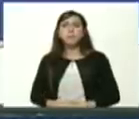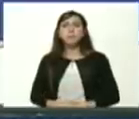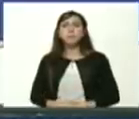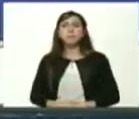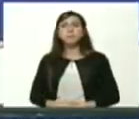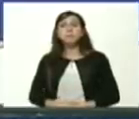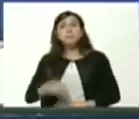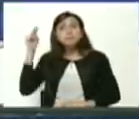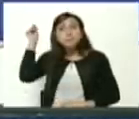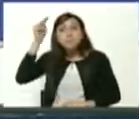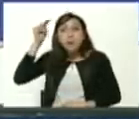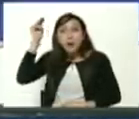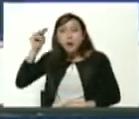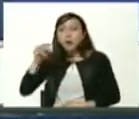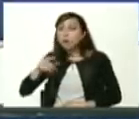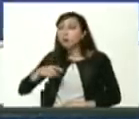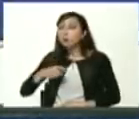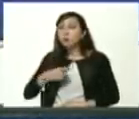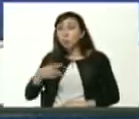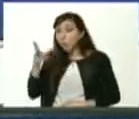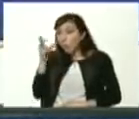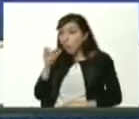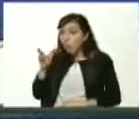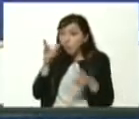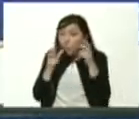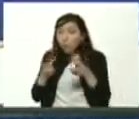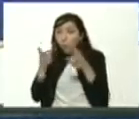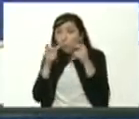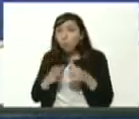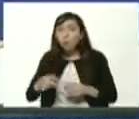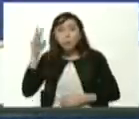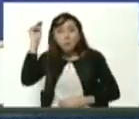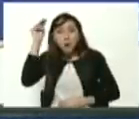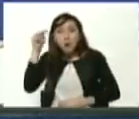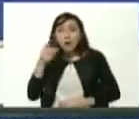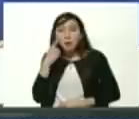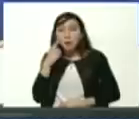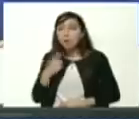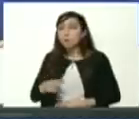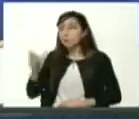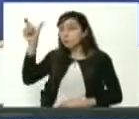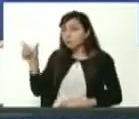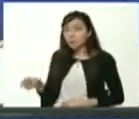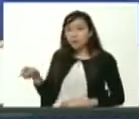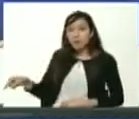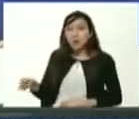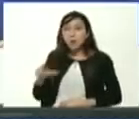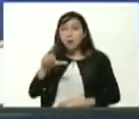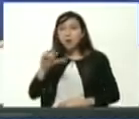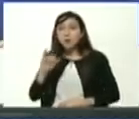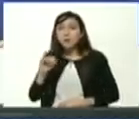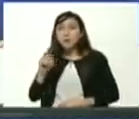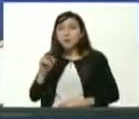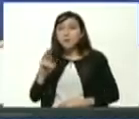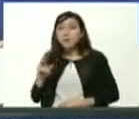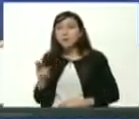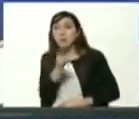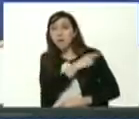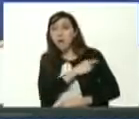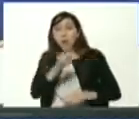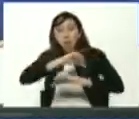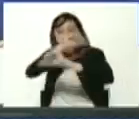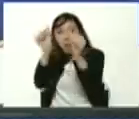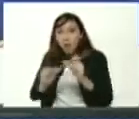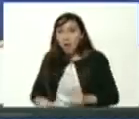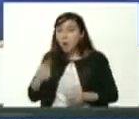maestro maestro que me escuchan ahí está Tibisay Lucena rectora de la Universidad de las Artes